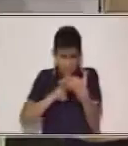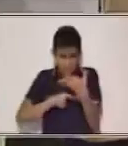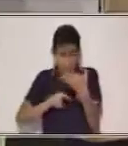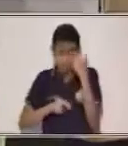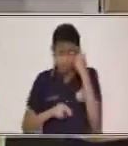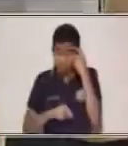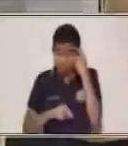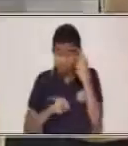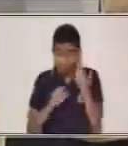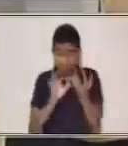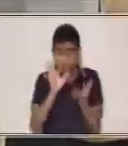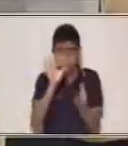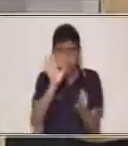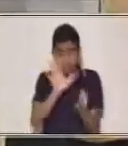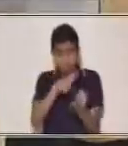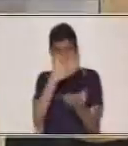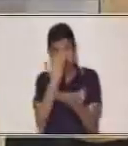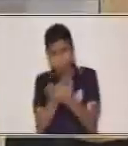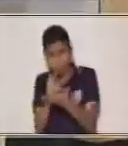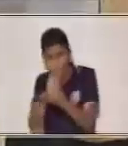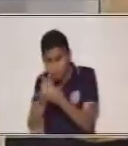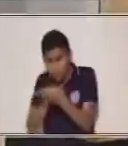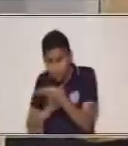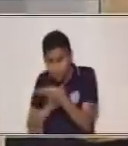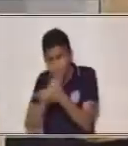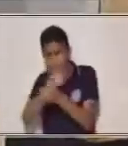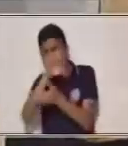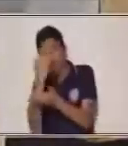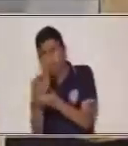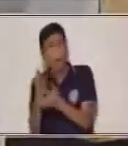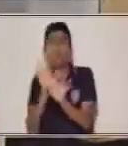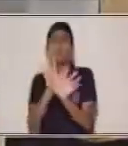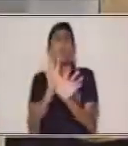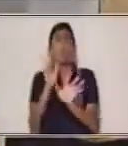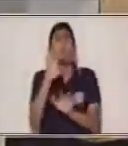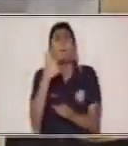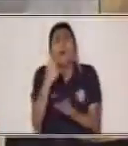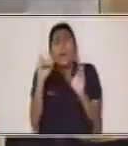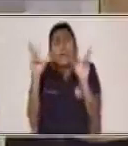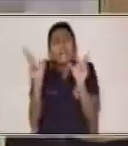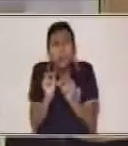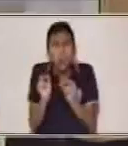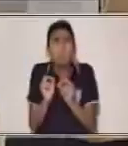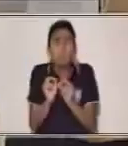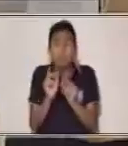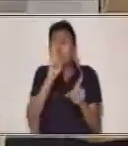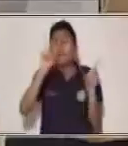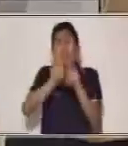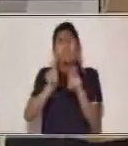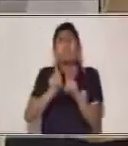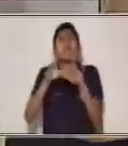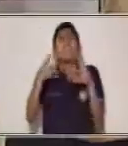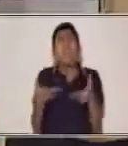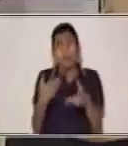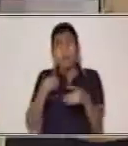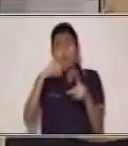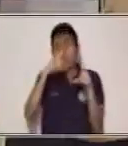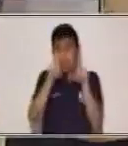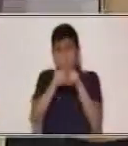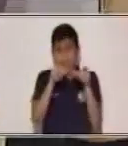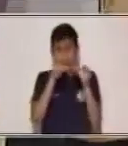sea, que el cuento no debe perderse en detalles irrelevantes o cosas